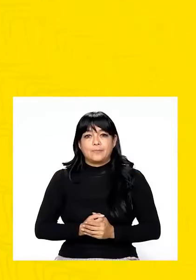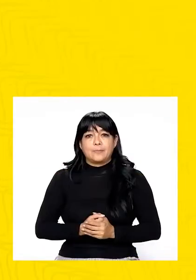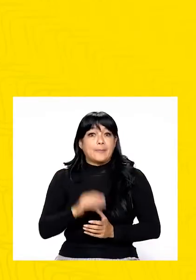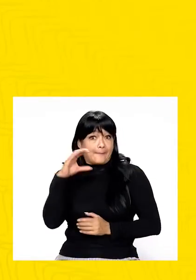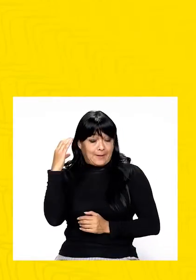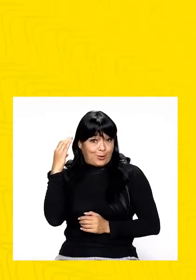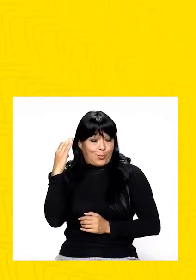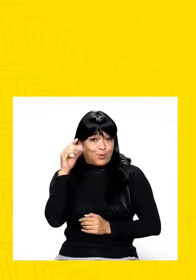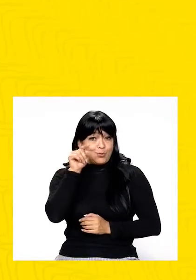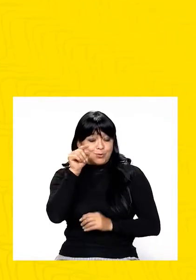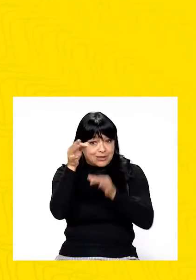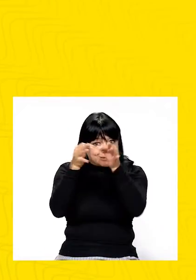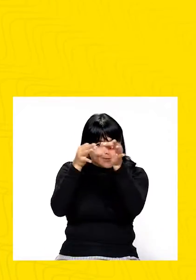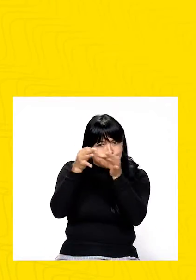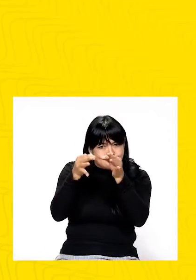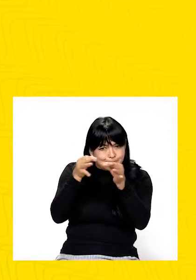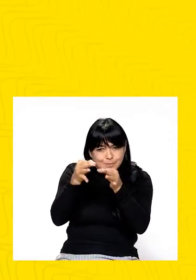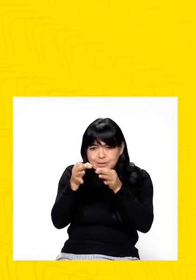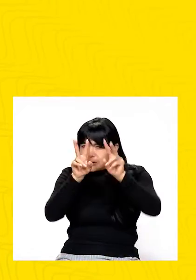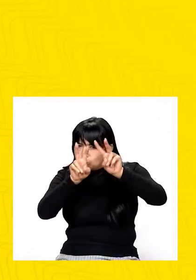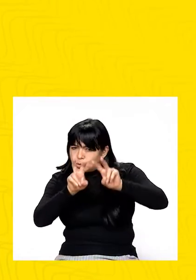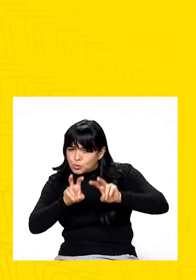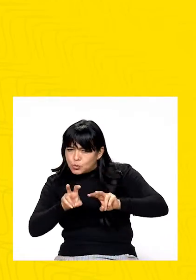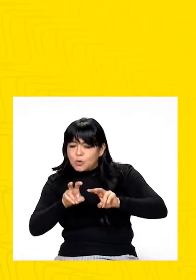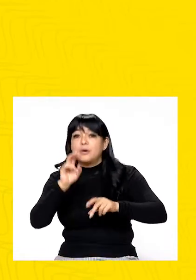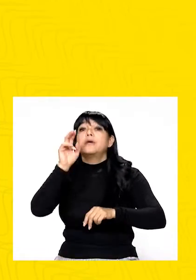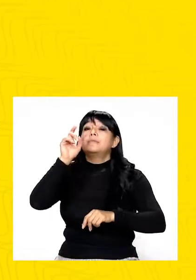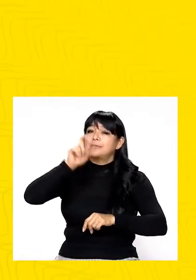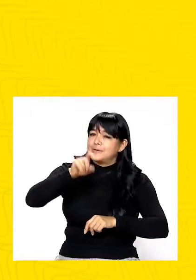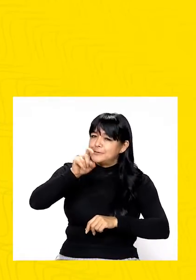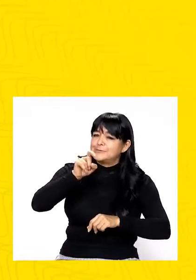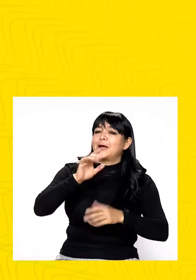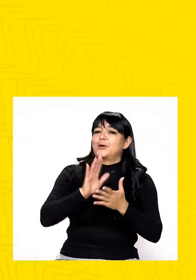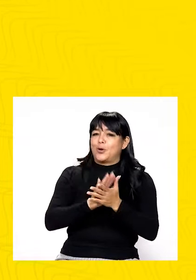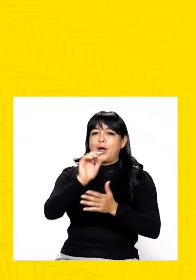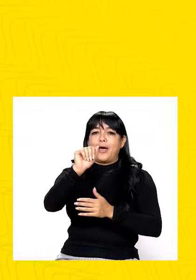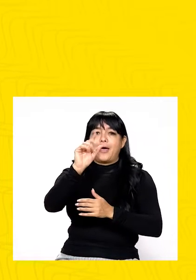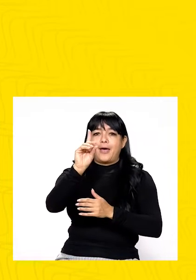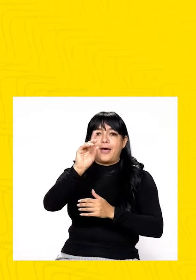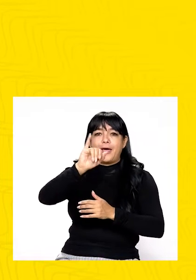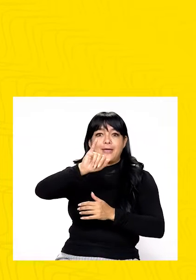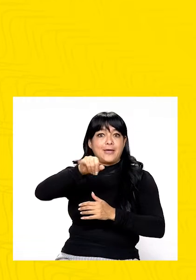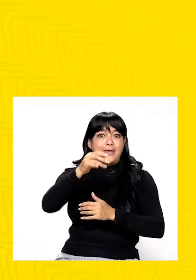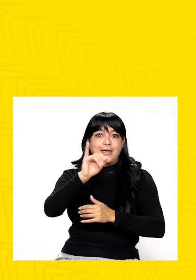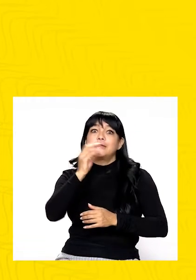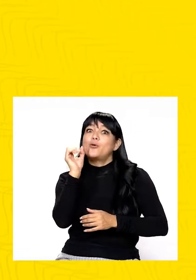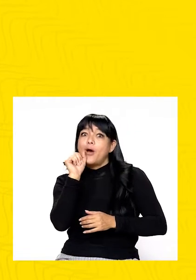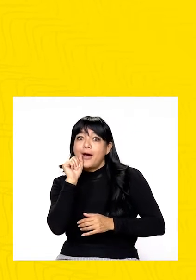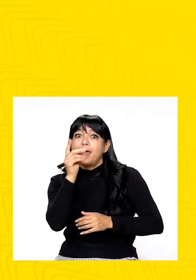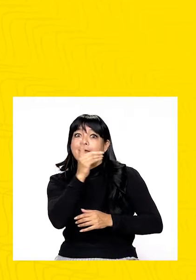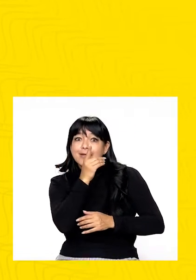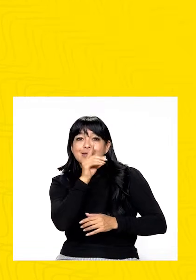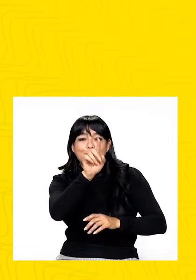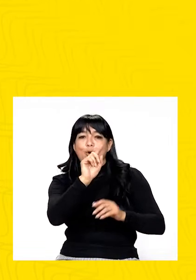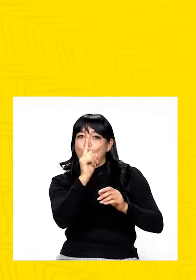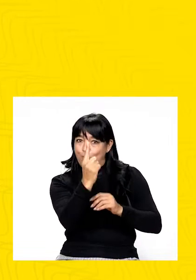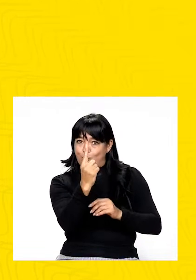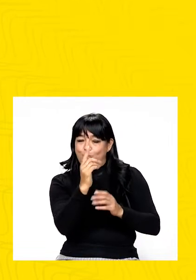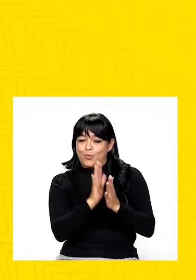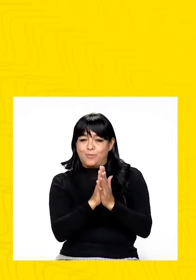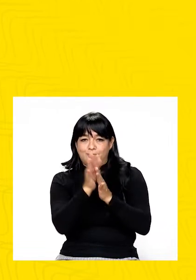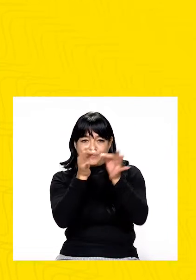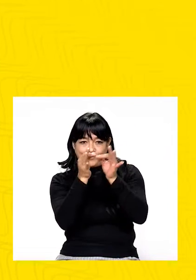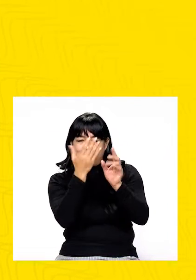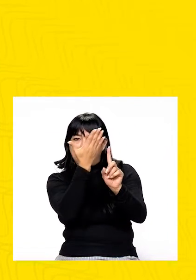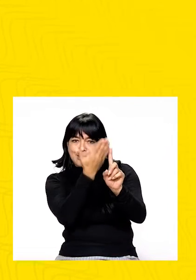Cuando se hace una descripción, es necesario utilizar adjetivos. Por ejemplo, Número 1. Adjetivos